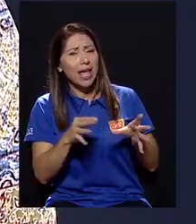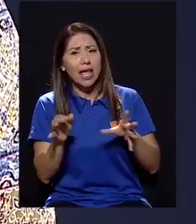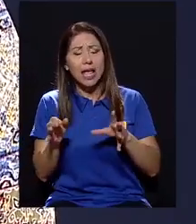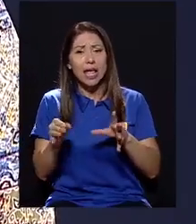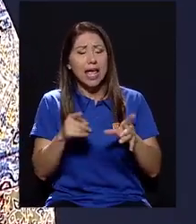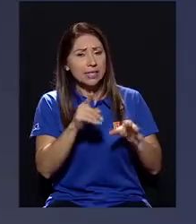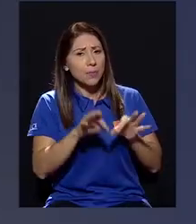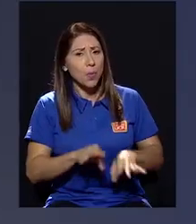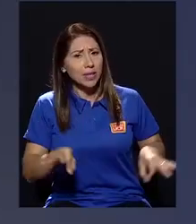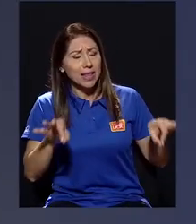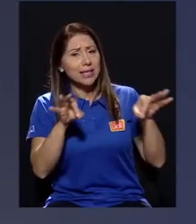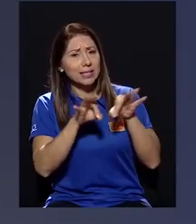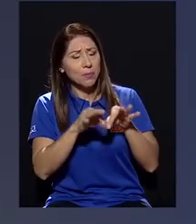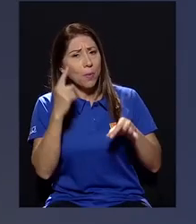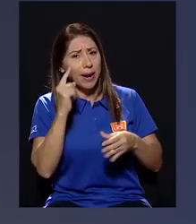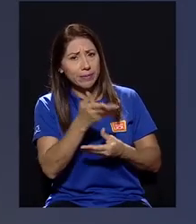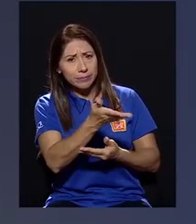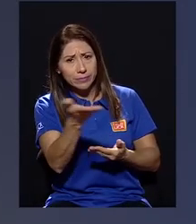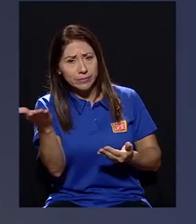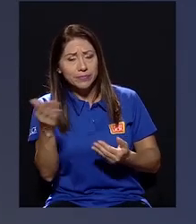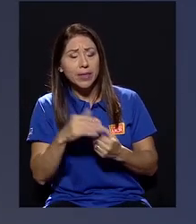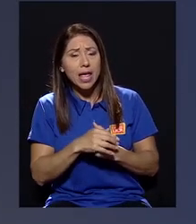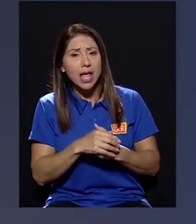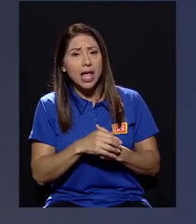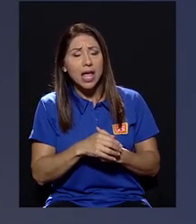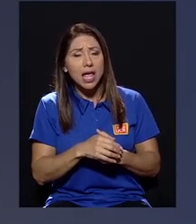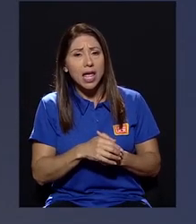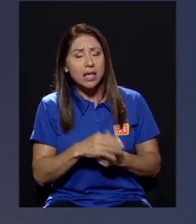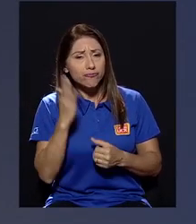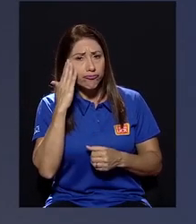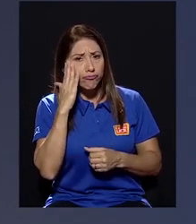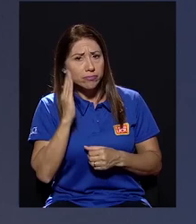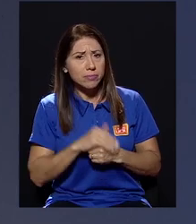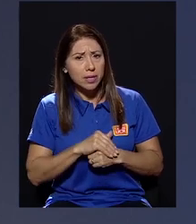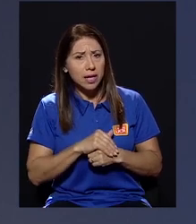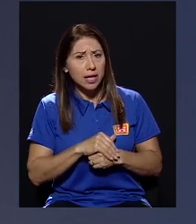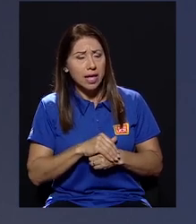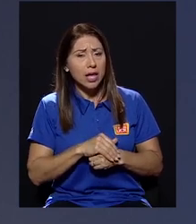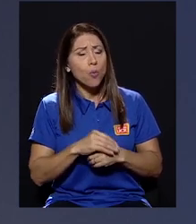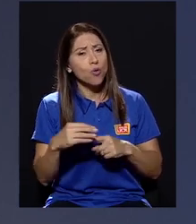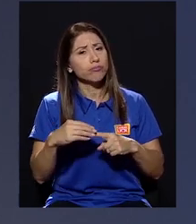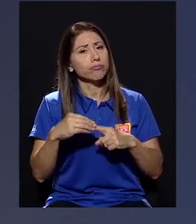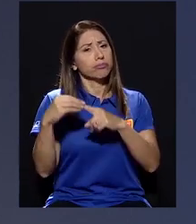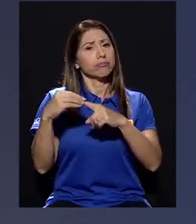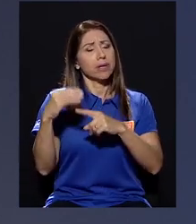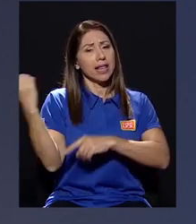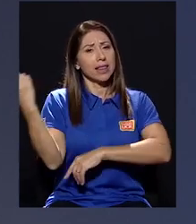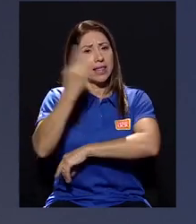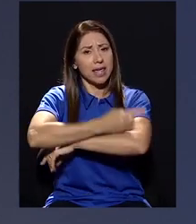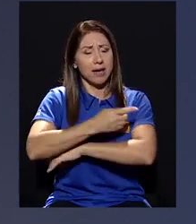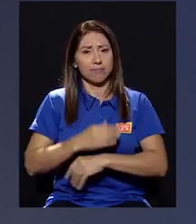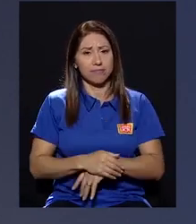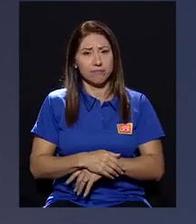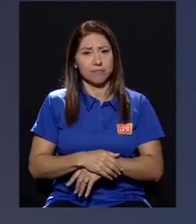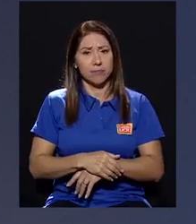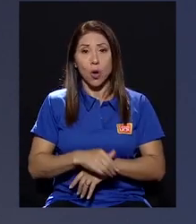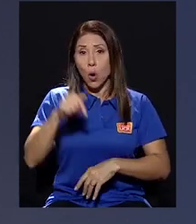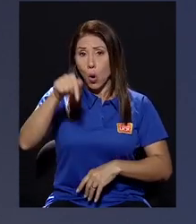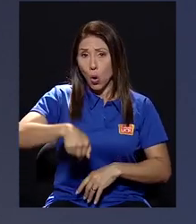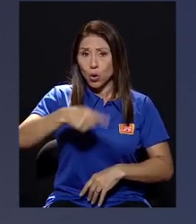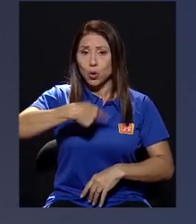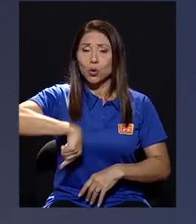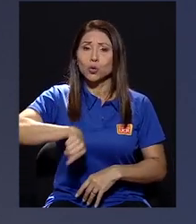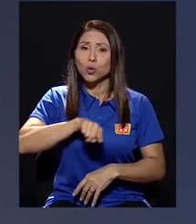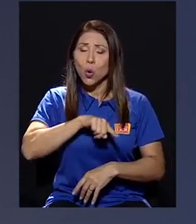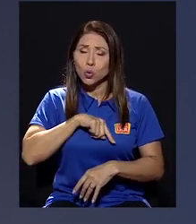Es importantísimo, doña Aide, para nuestra teleaudiencia, sobre todo destacar el día como tal. Hoy hacemos una